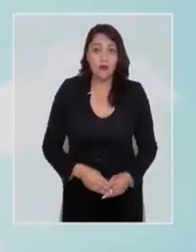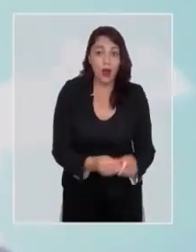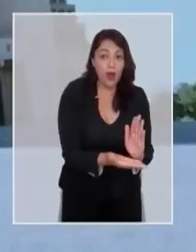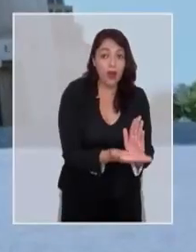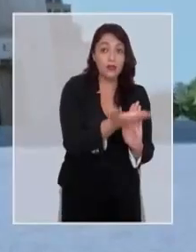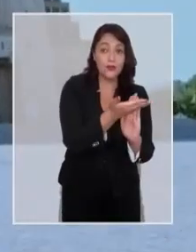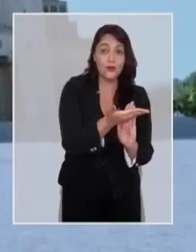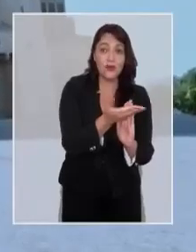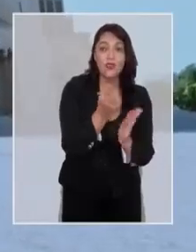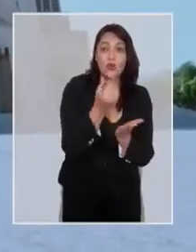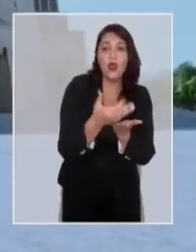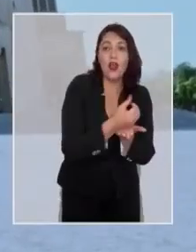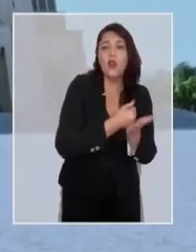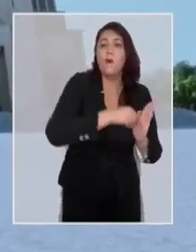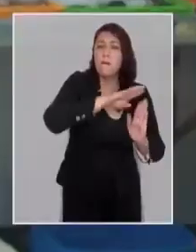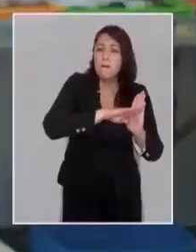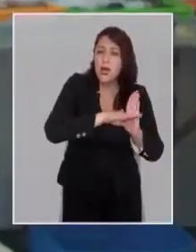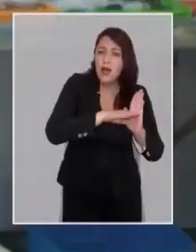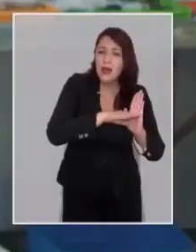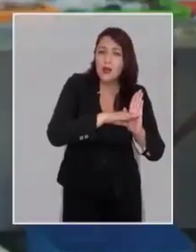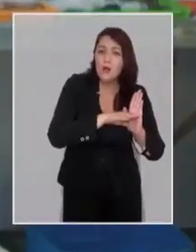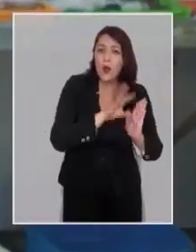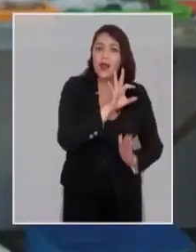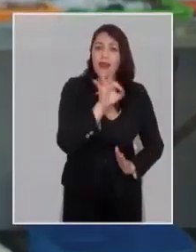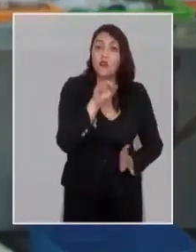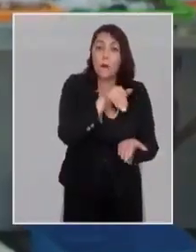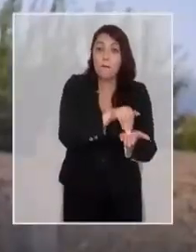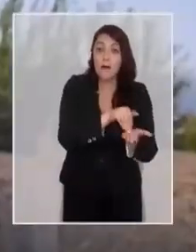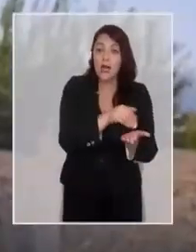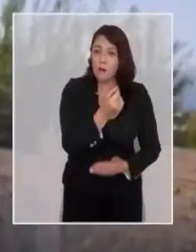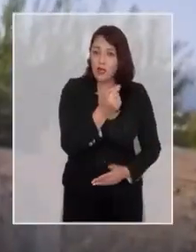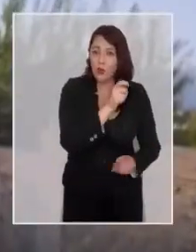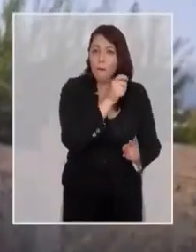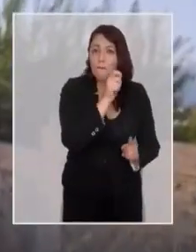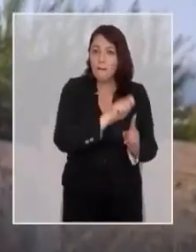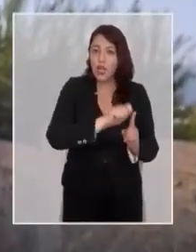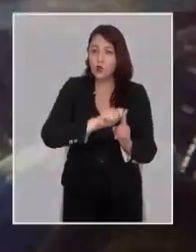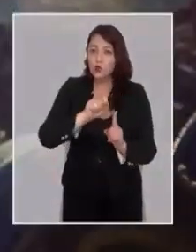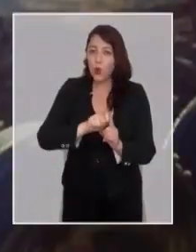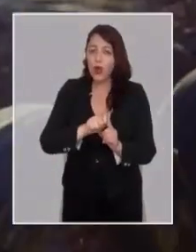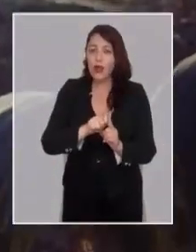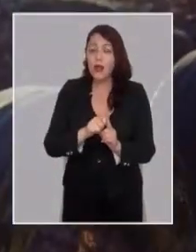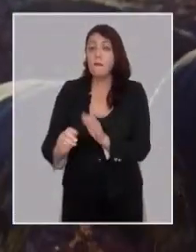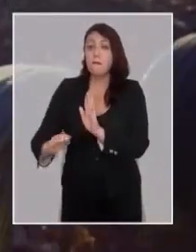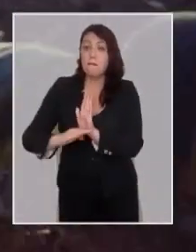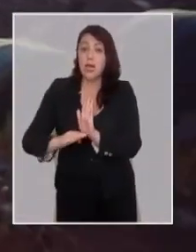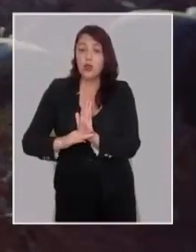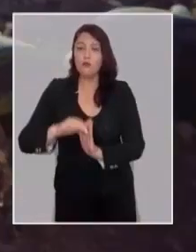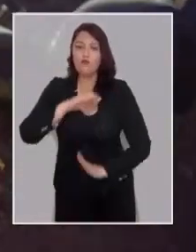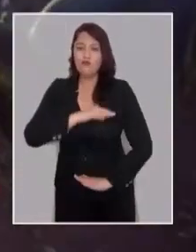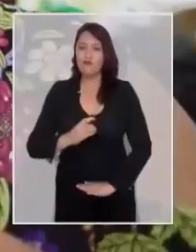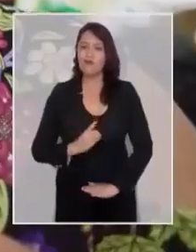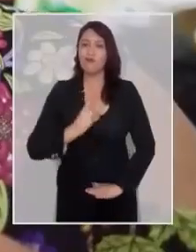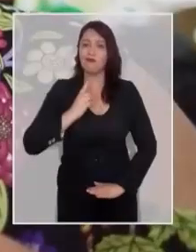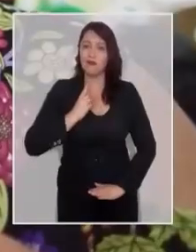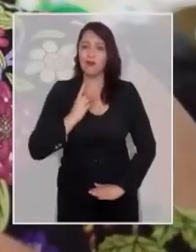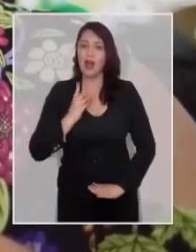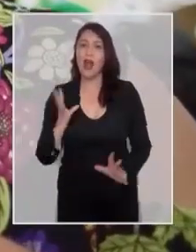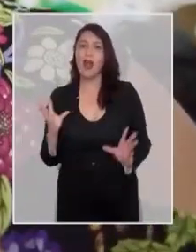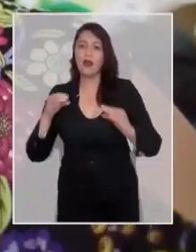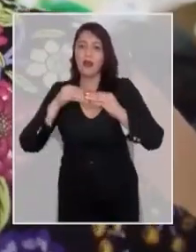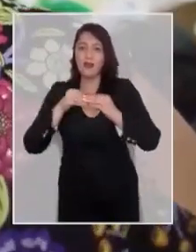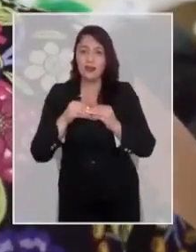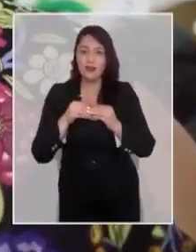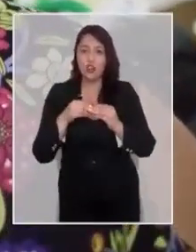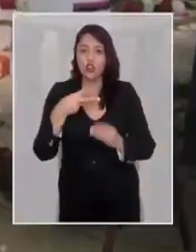Lo que sí vamos a subir es el fuertomínio, a 500 mil pesos mensuales. Y además crearemos un piso para una pensión que sea